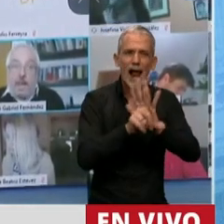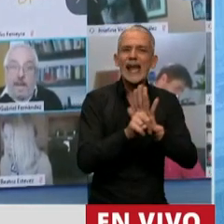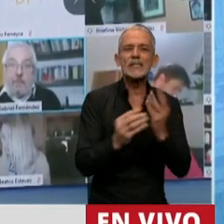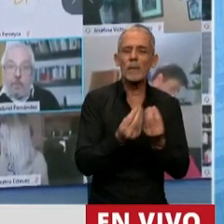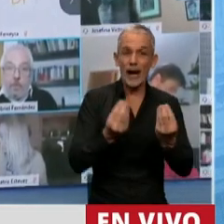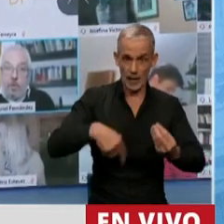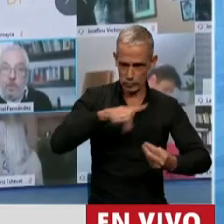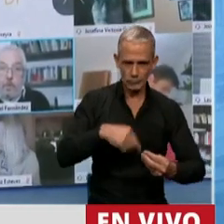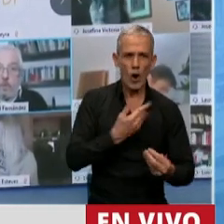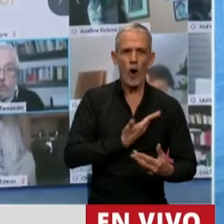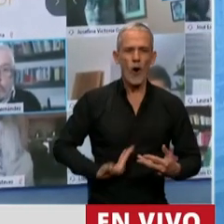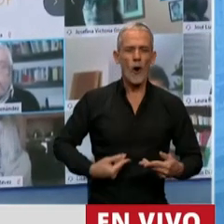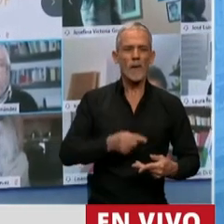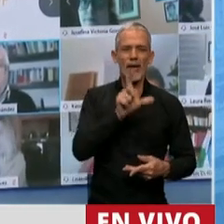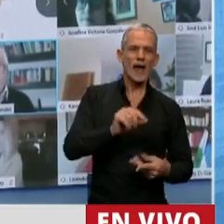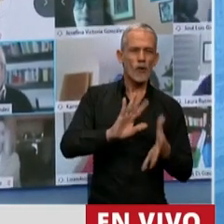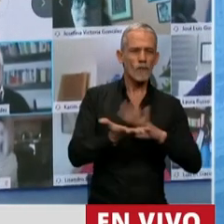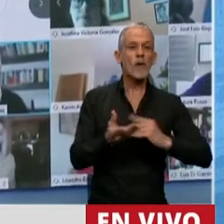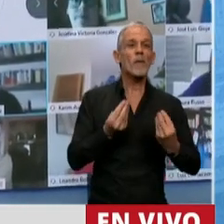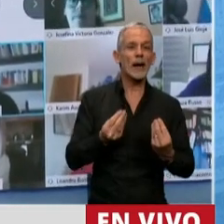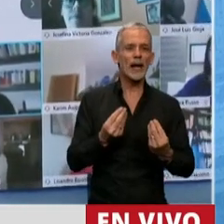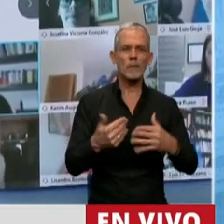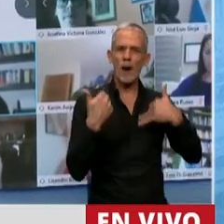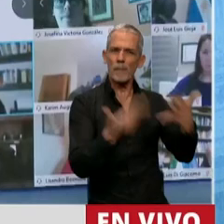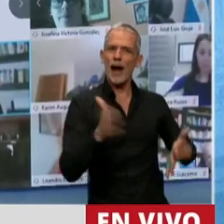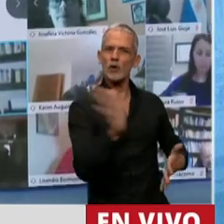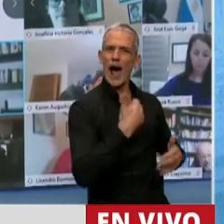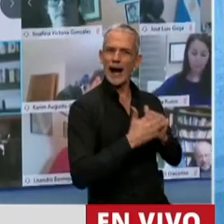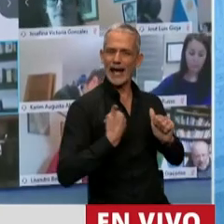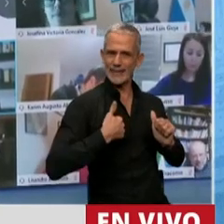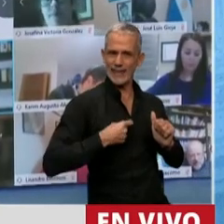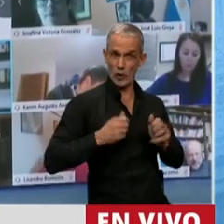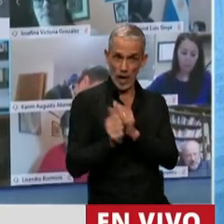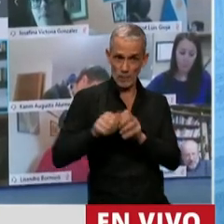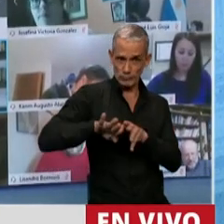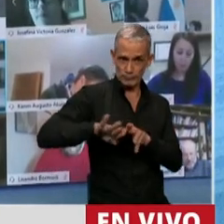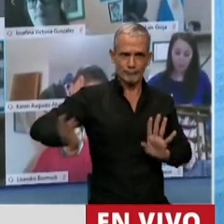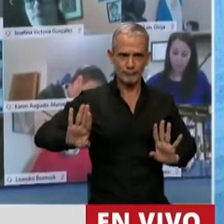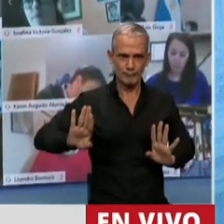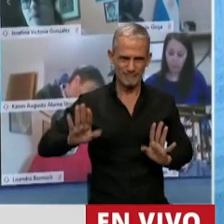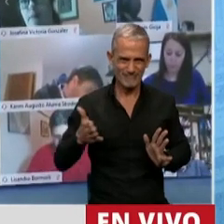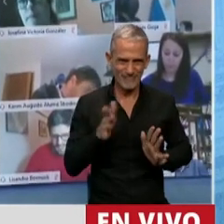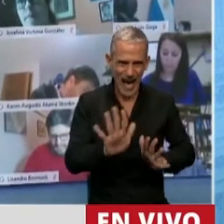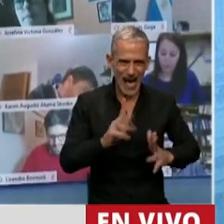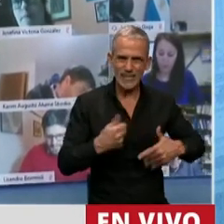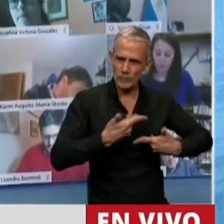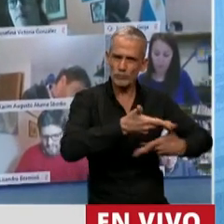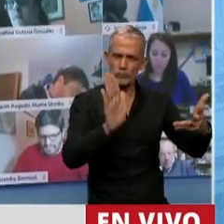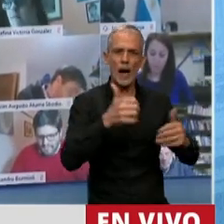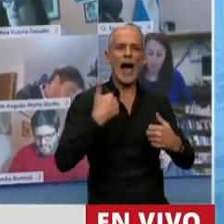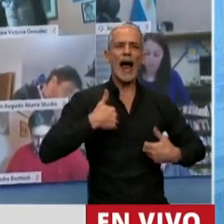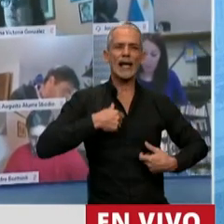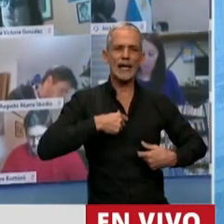porque nosotros estamos gobernando para los argentinos y pretendemos poner a la